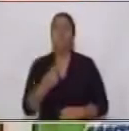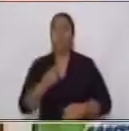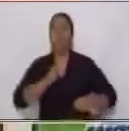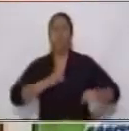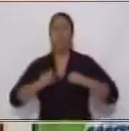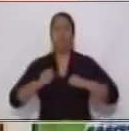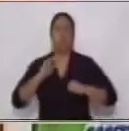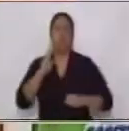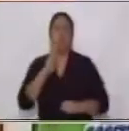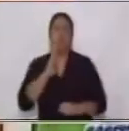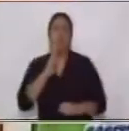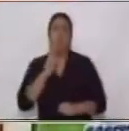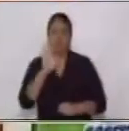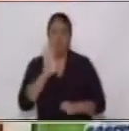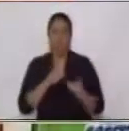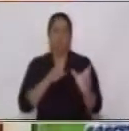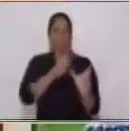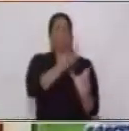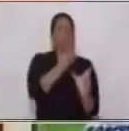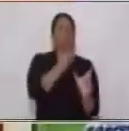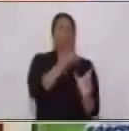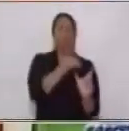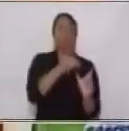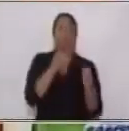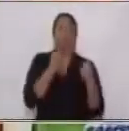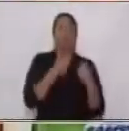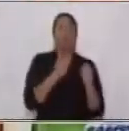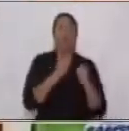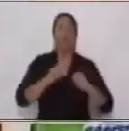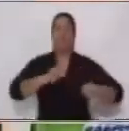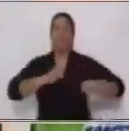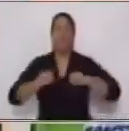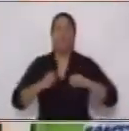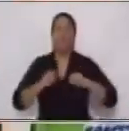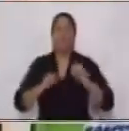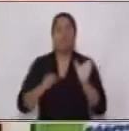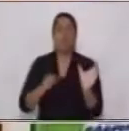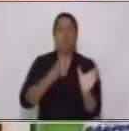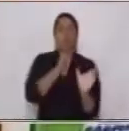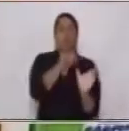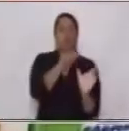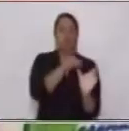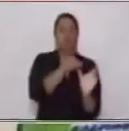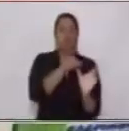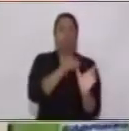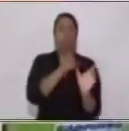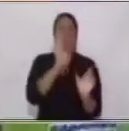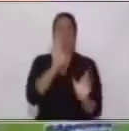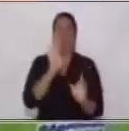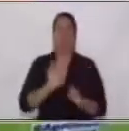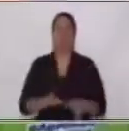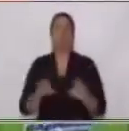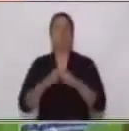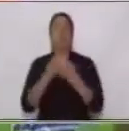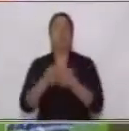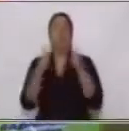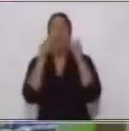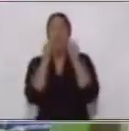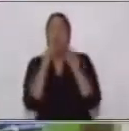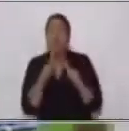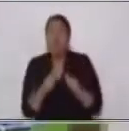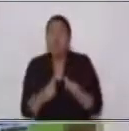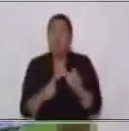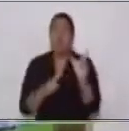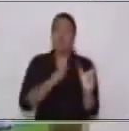expresada en el verbo. O que al momento de analizar el sujeto y el predicado e identificar